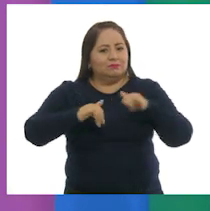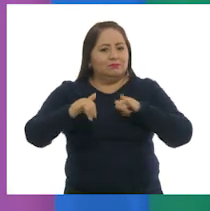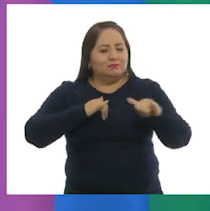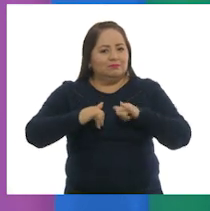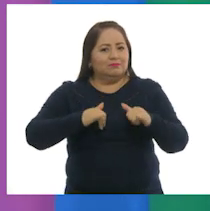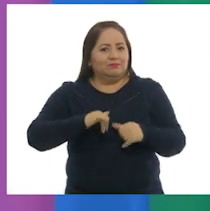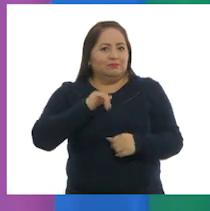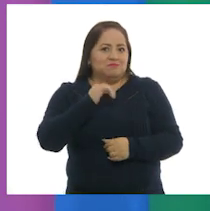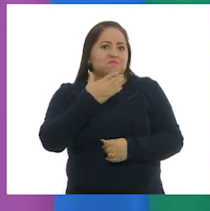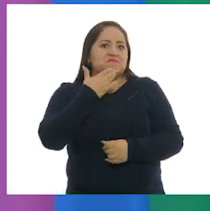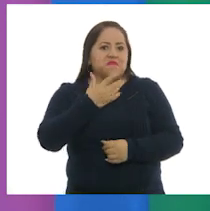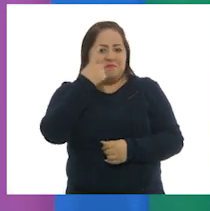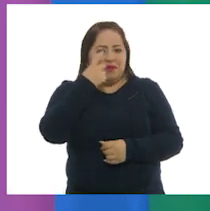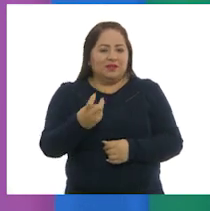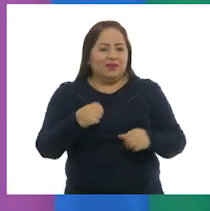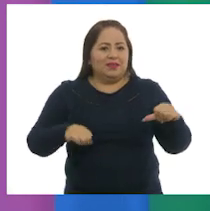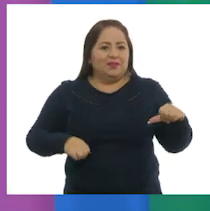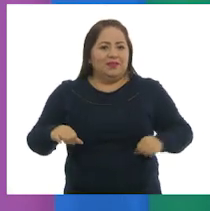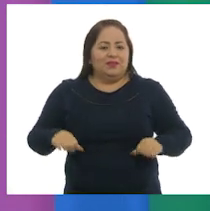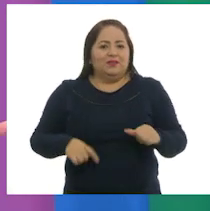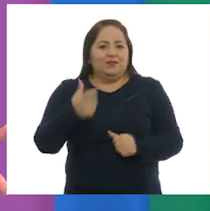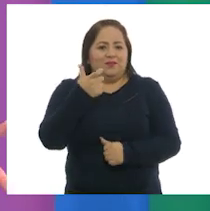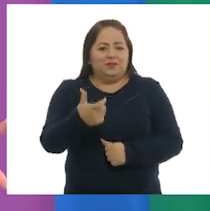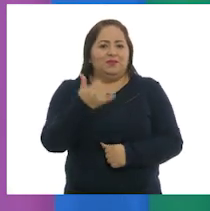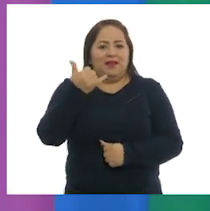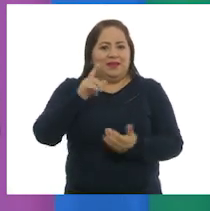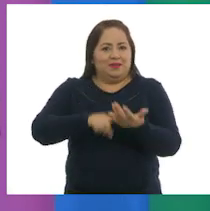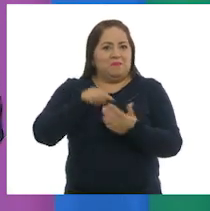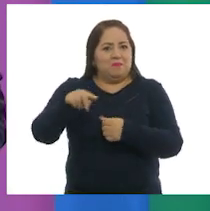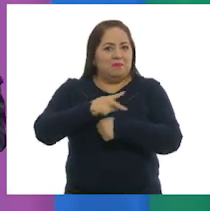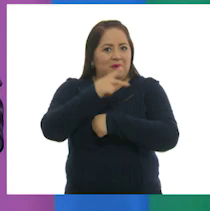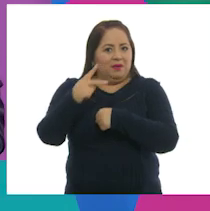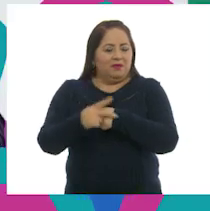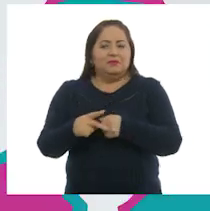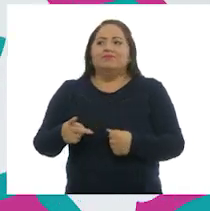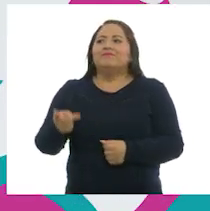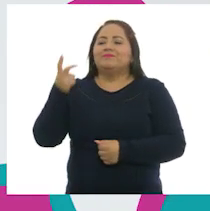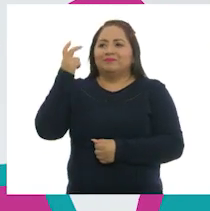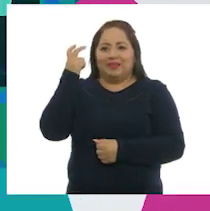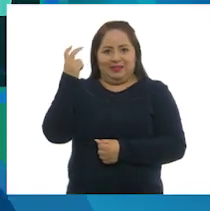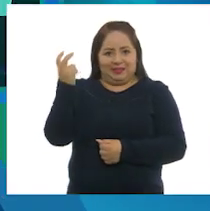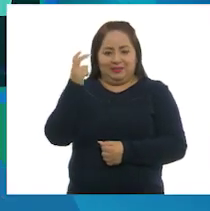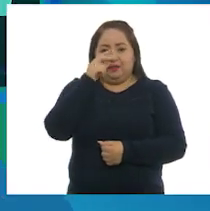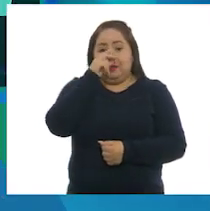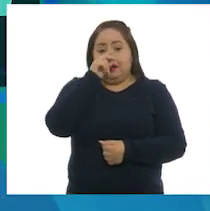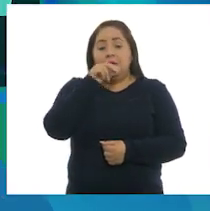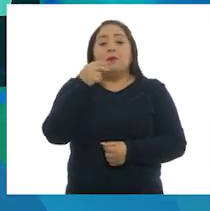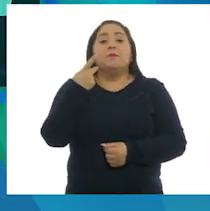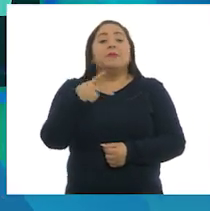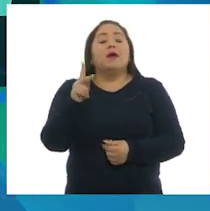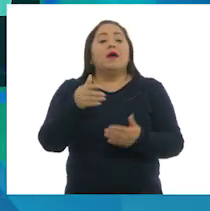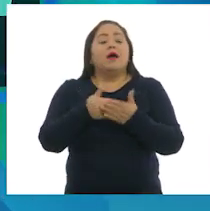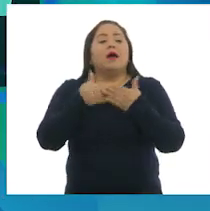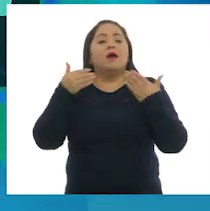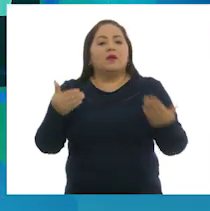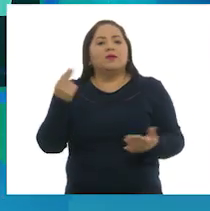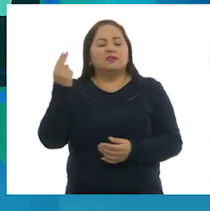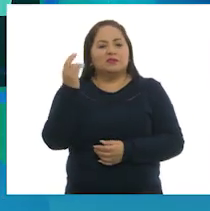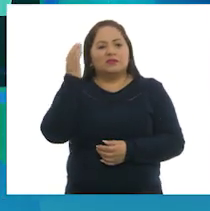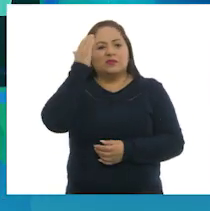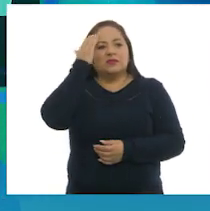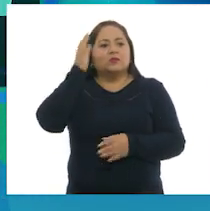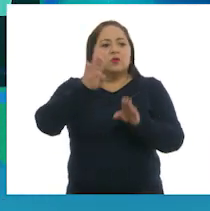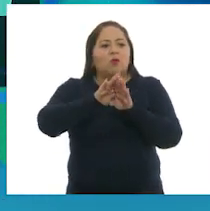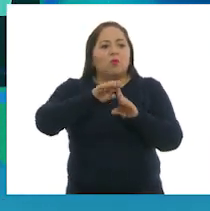favorecen estas actividades económicas en nuestro país. Así es, Larisa, pero ahora es tiempo de conocer la